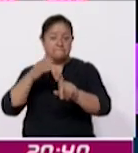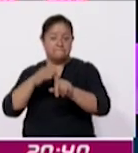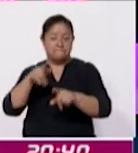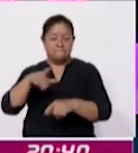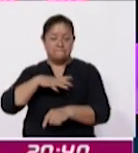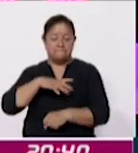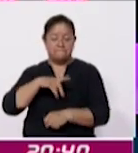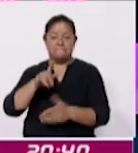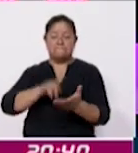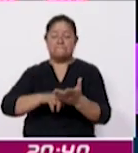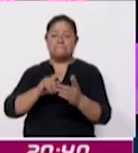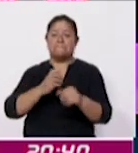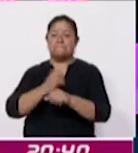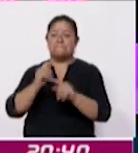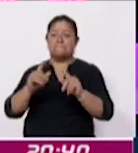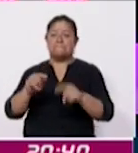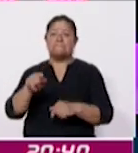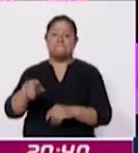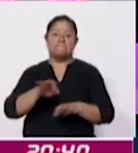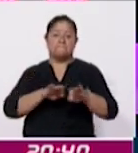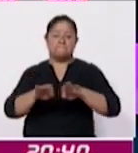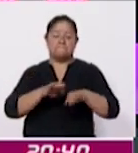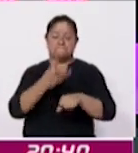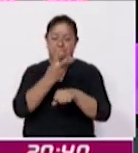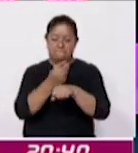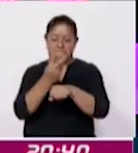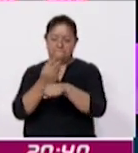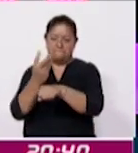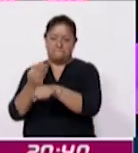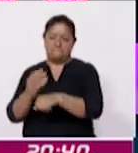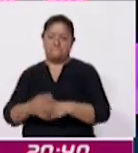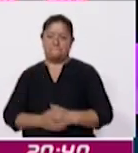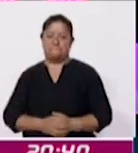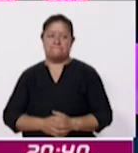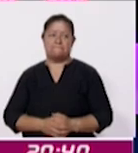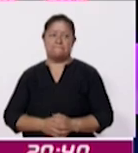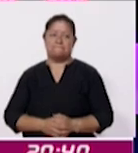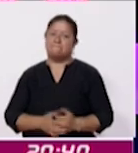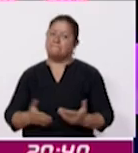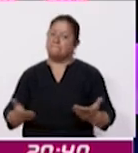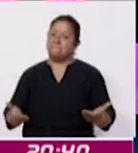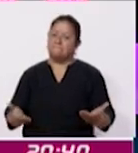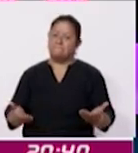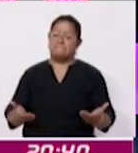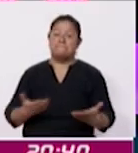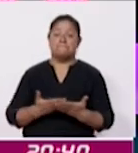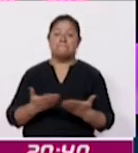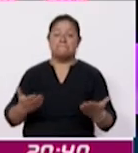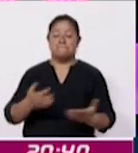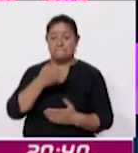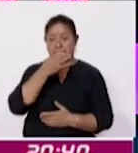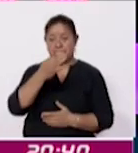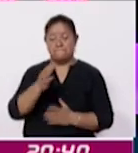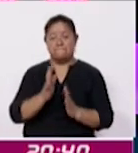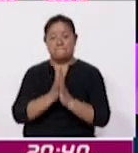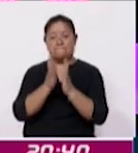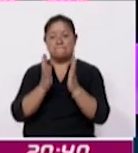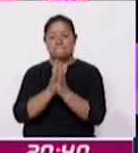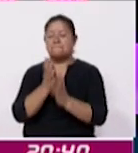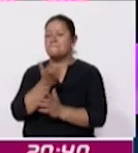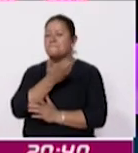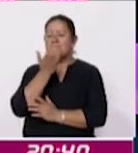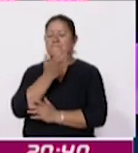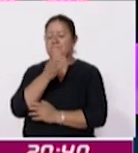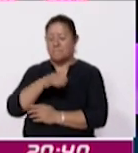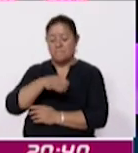arqueológica aquí en el estado de Tlaxcala y van a trabajar en dar mantenimiento ahora le comento que participa tradicional bebida de cacao